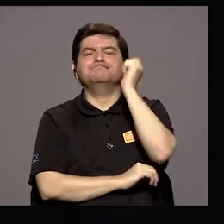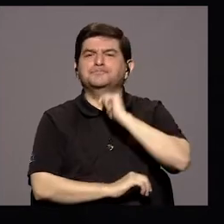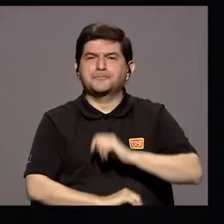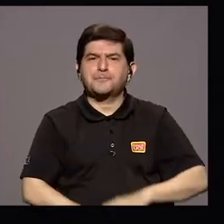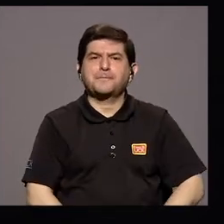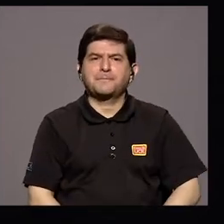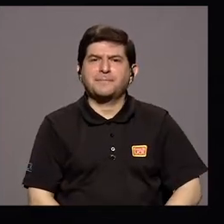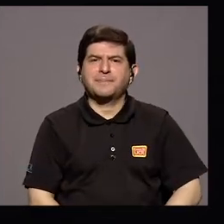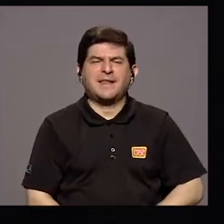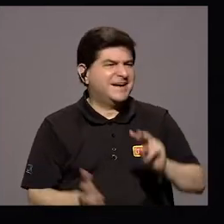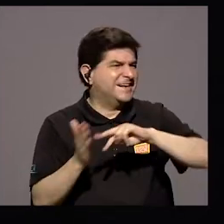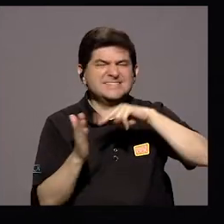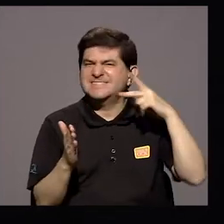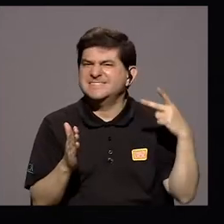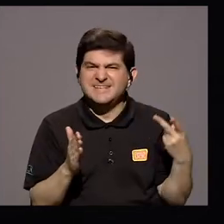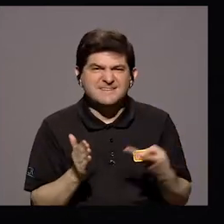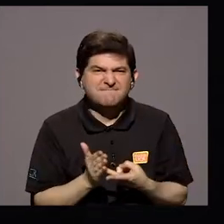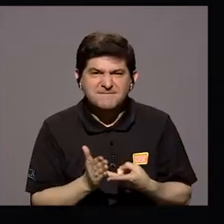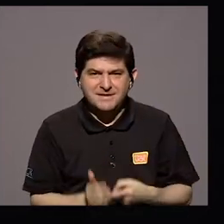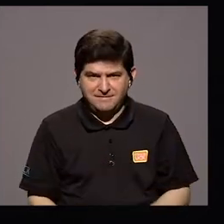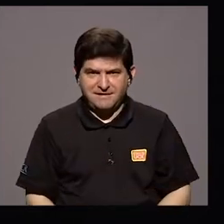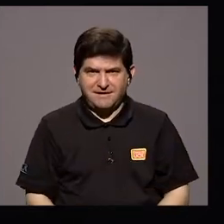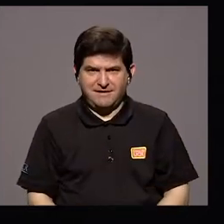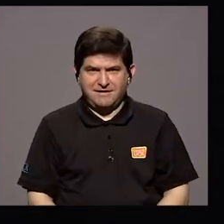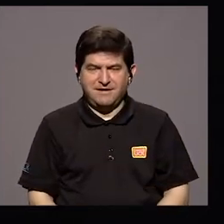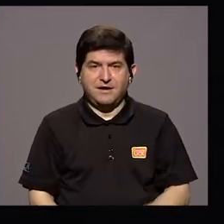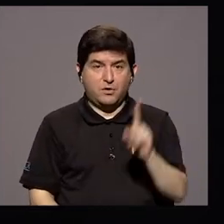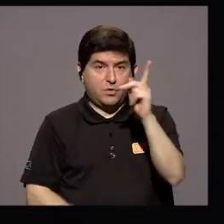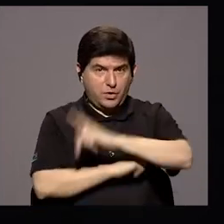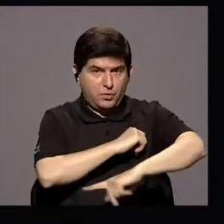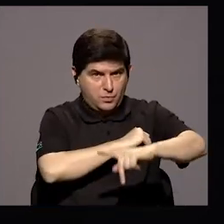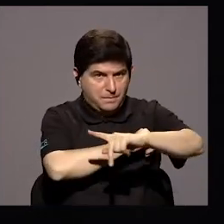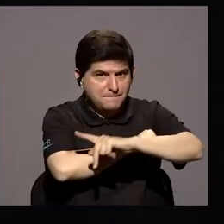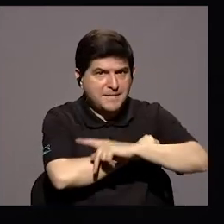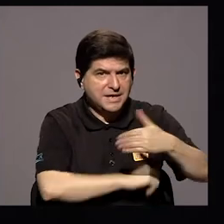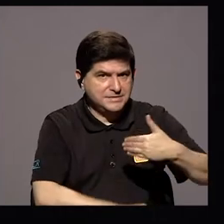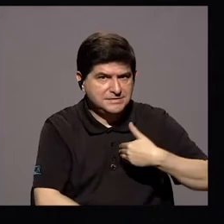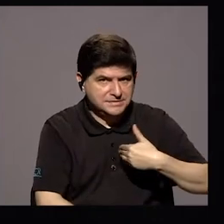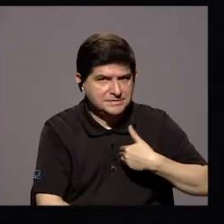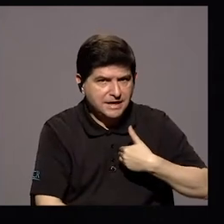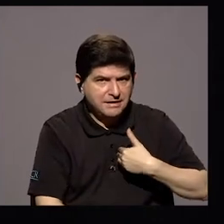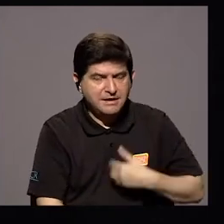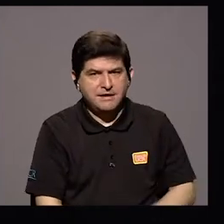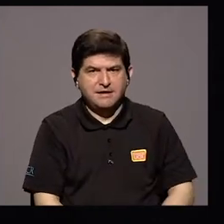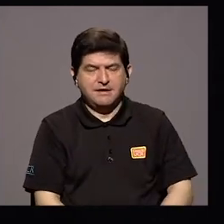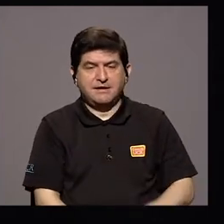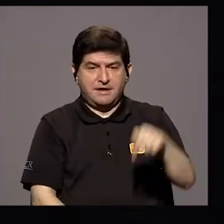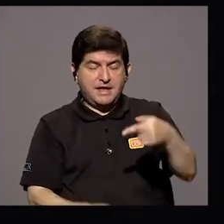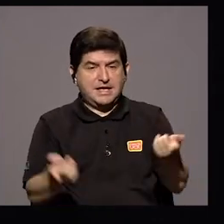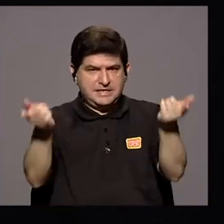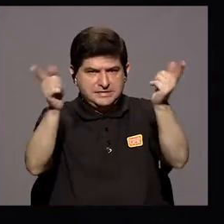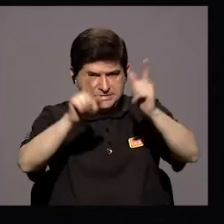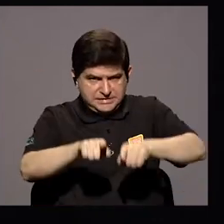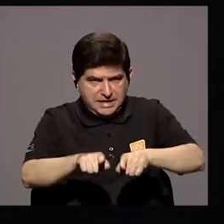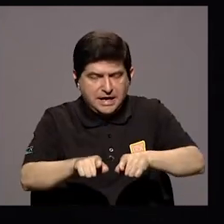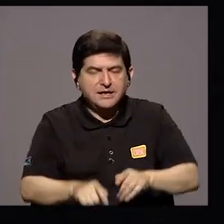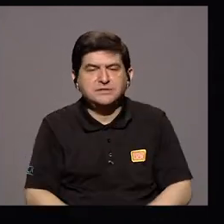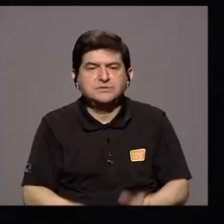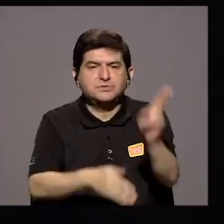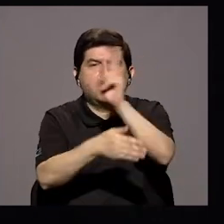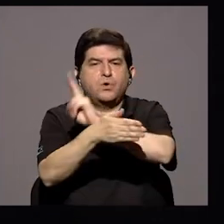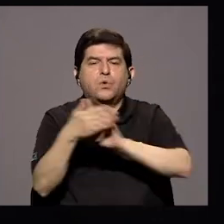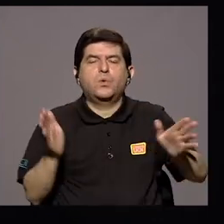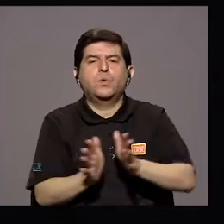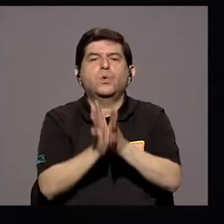significa contar en un país en general Y el nuestro en particular Con una